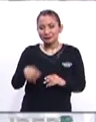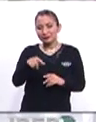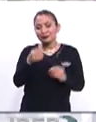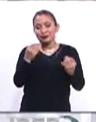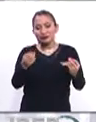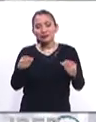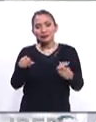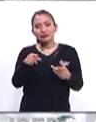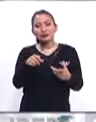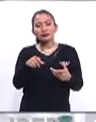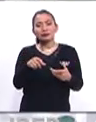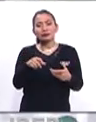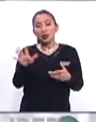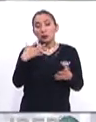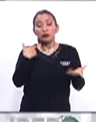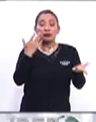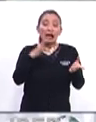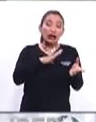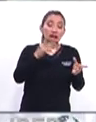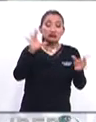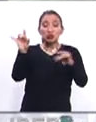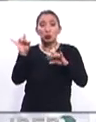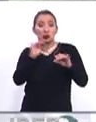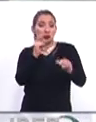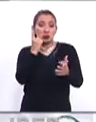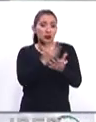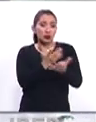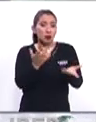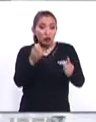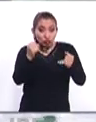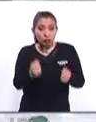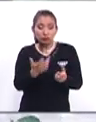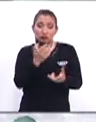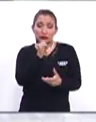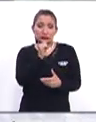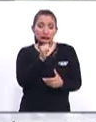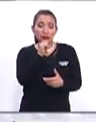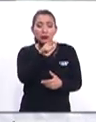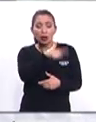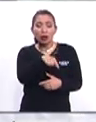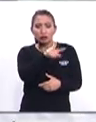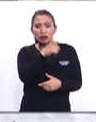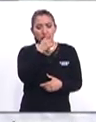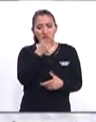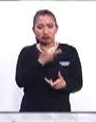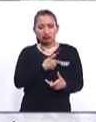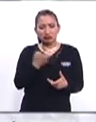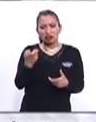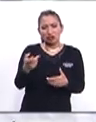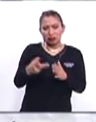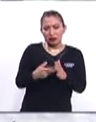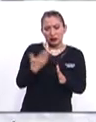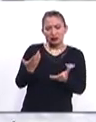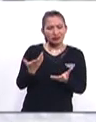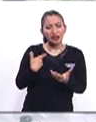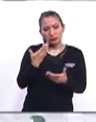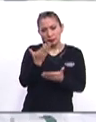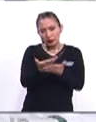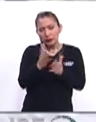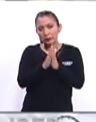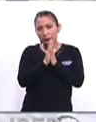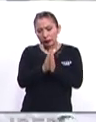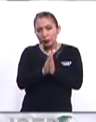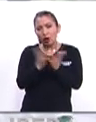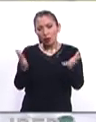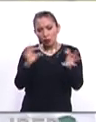pues muchas especulaciones al respecto, pero ellos están en contra completamente y se está pidiendo